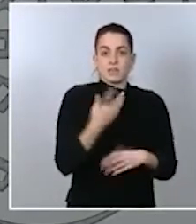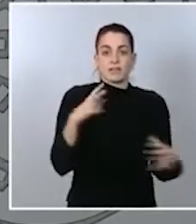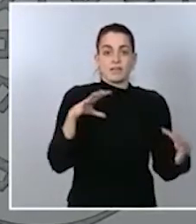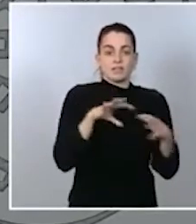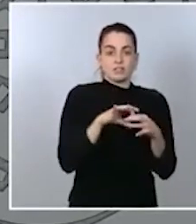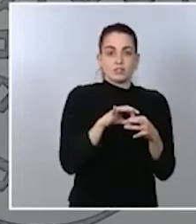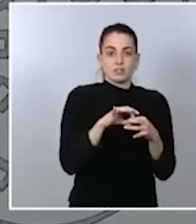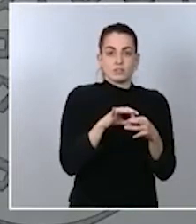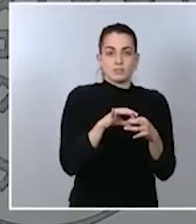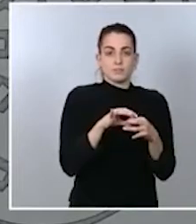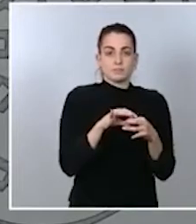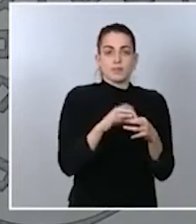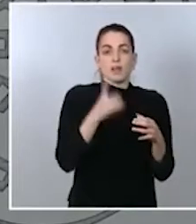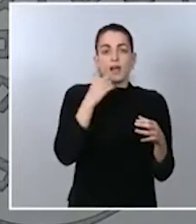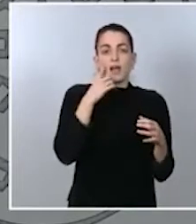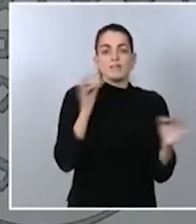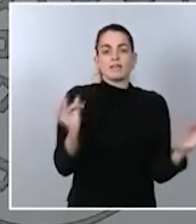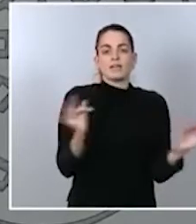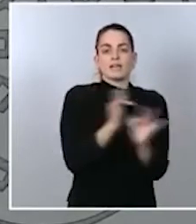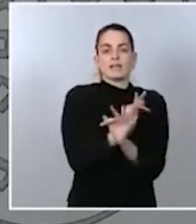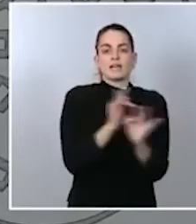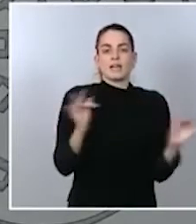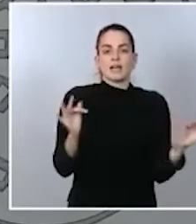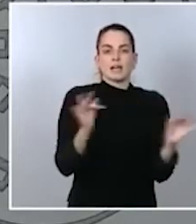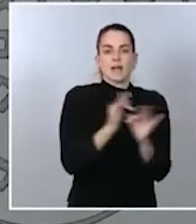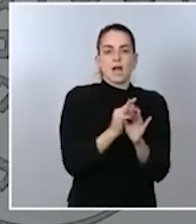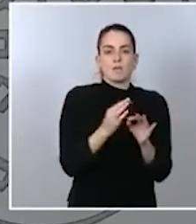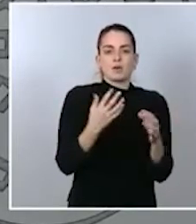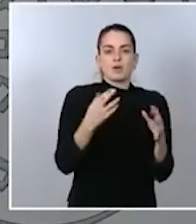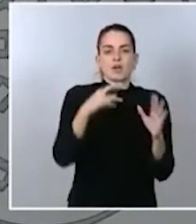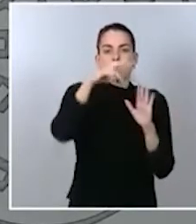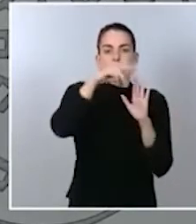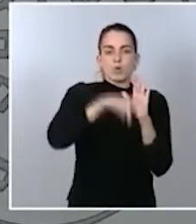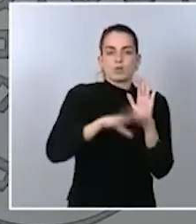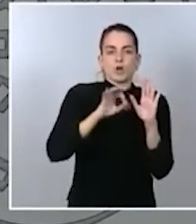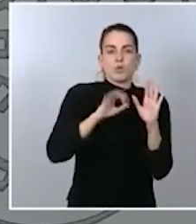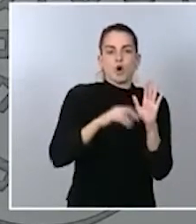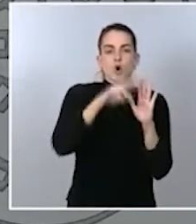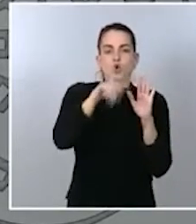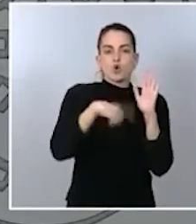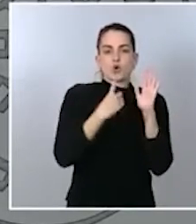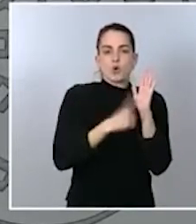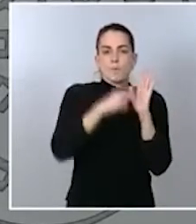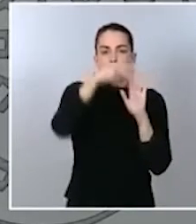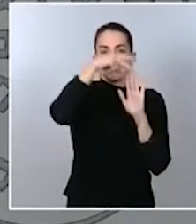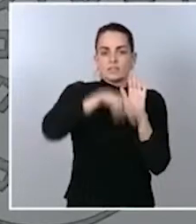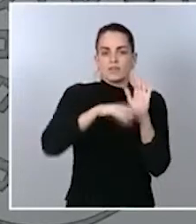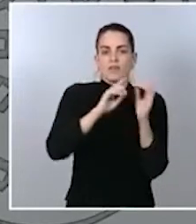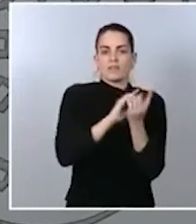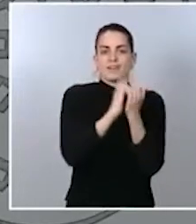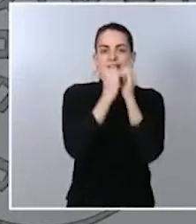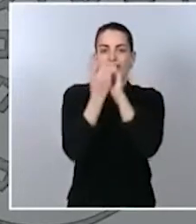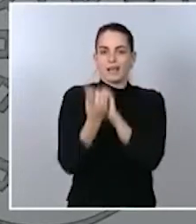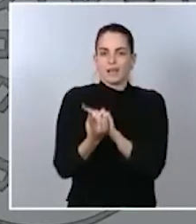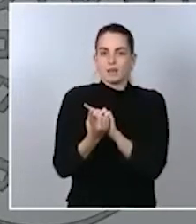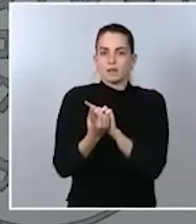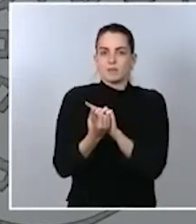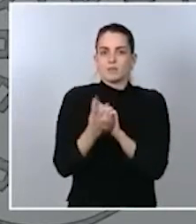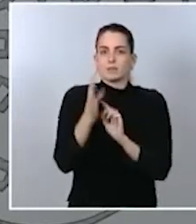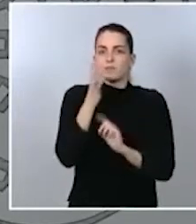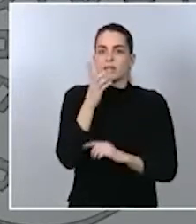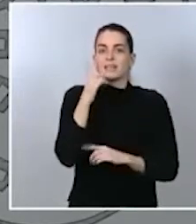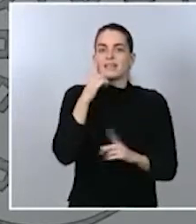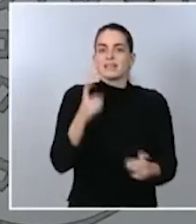cambios regulatorios los cambios normativos que fueran necesarios en el sistema eléctrico para posibilitar que se